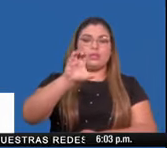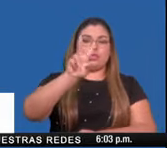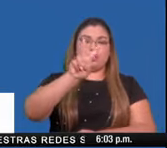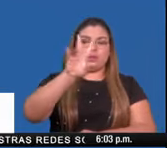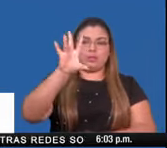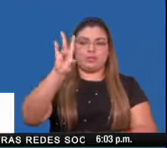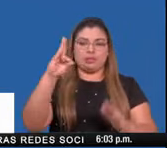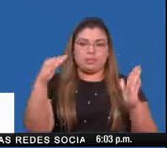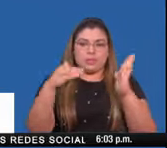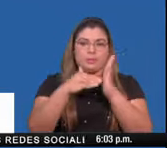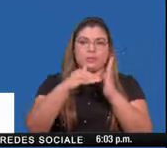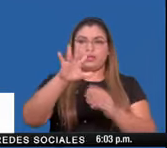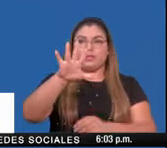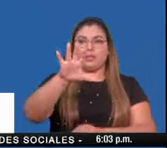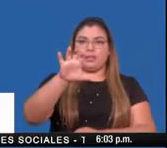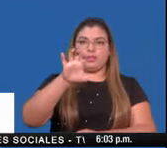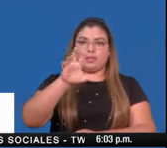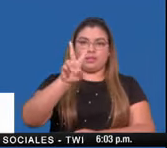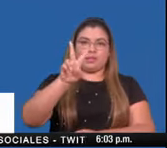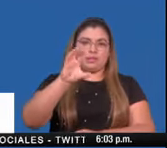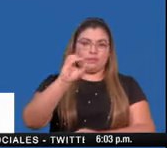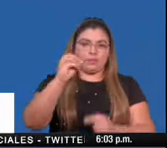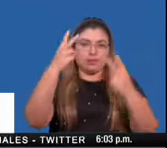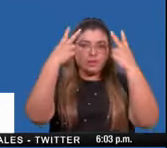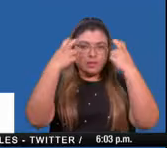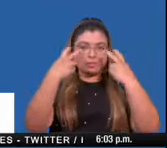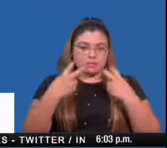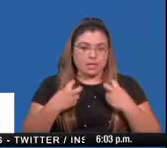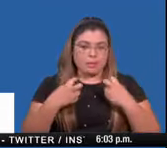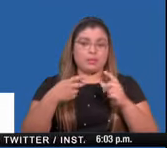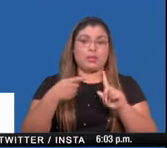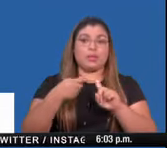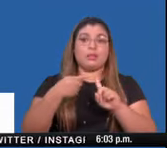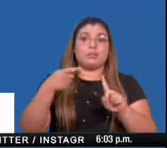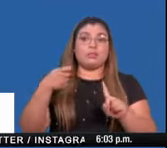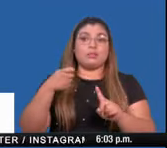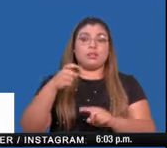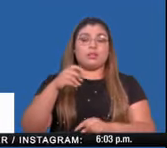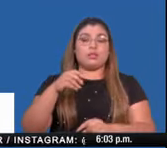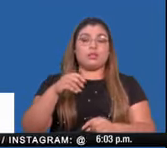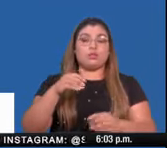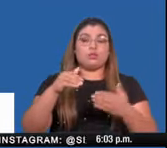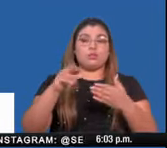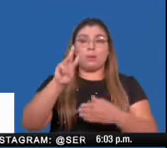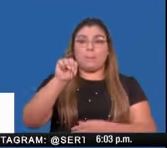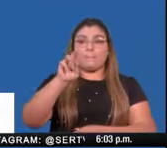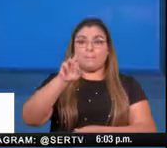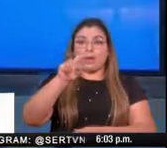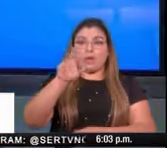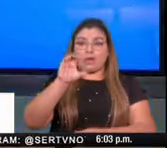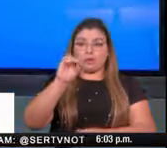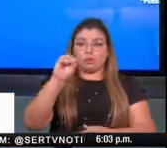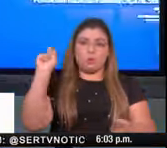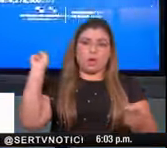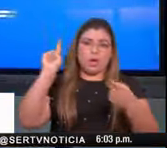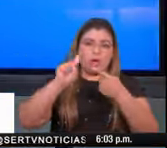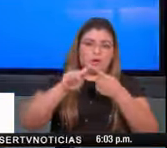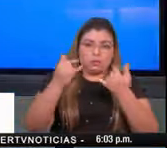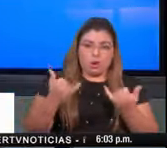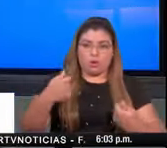.520 pruebas a partir del 9 de marzo a la fecha.